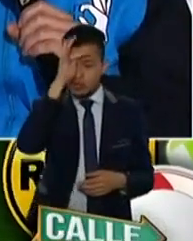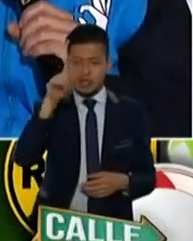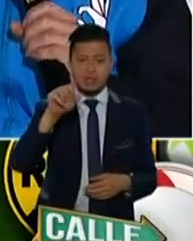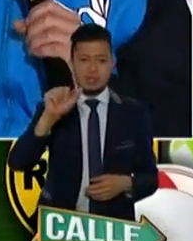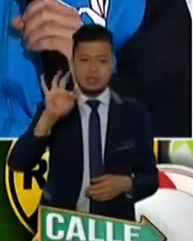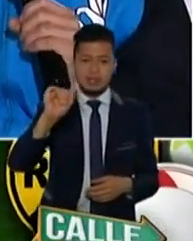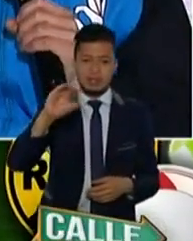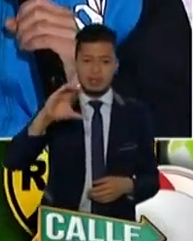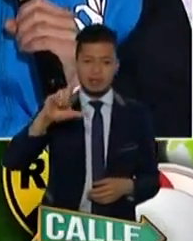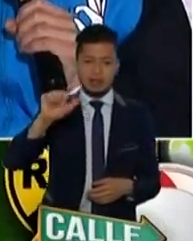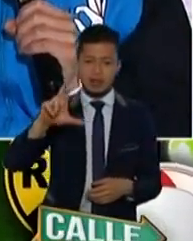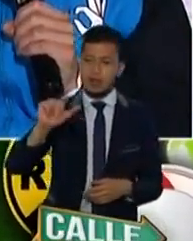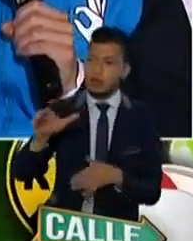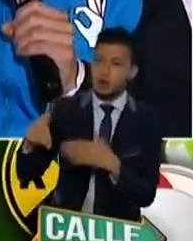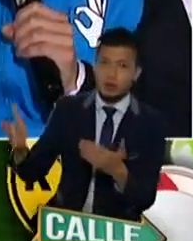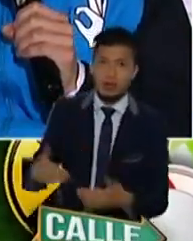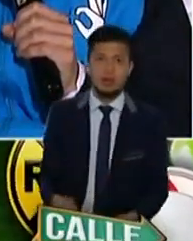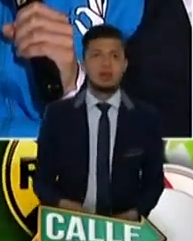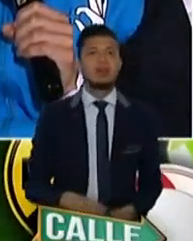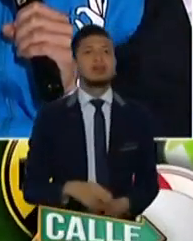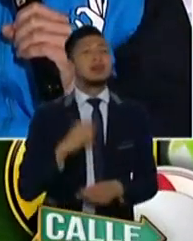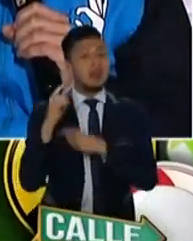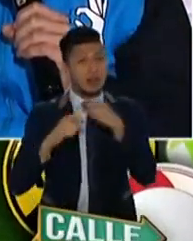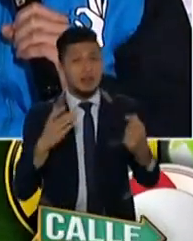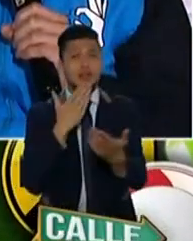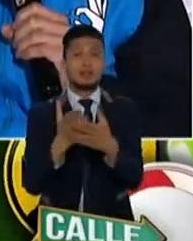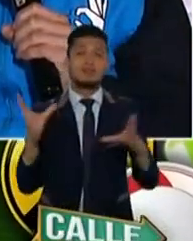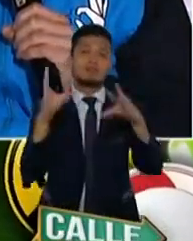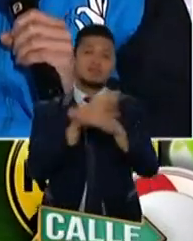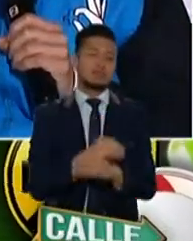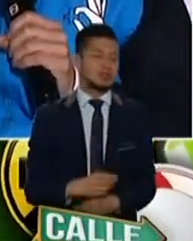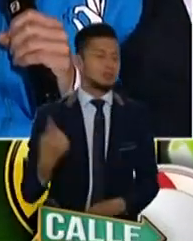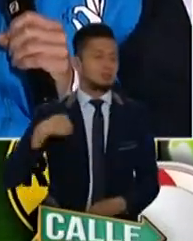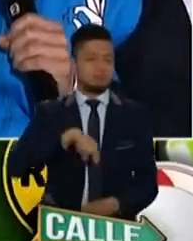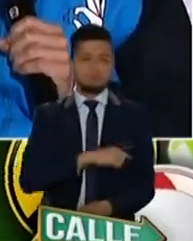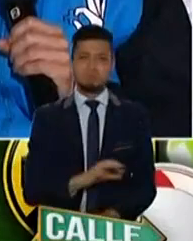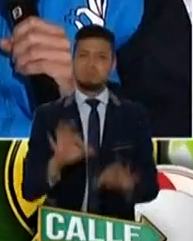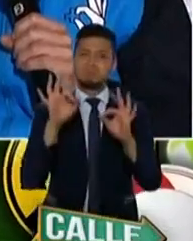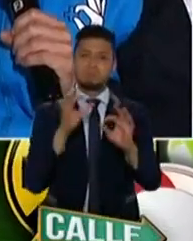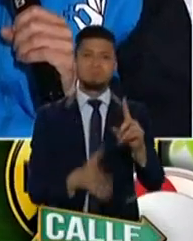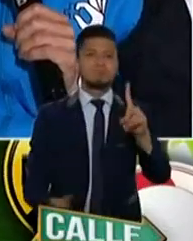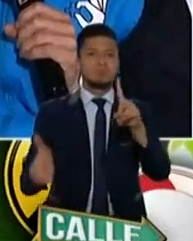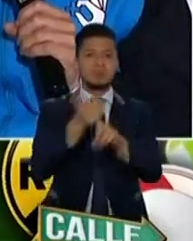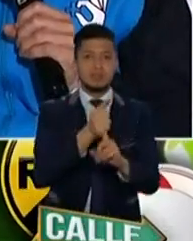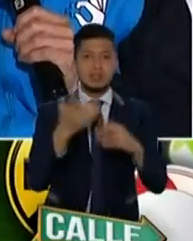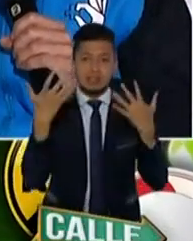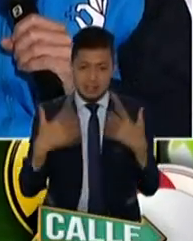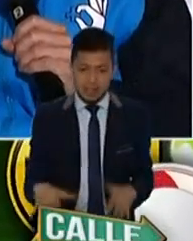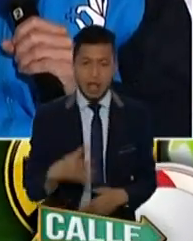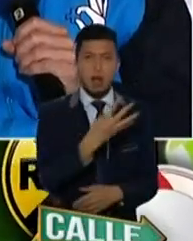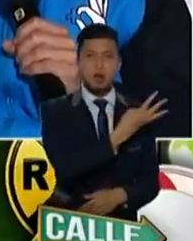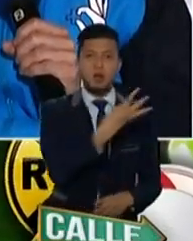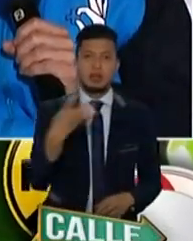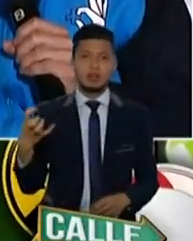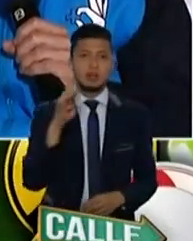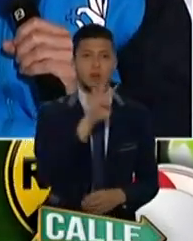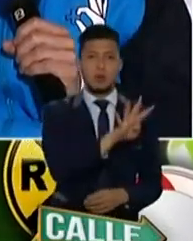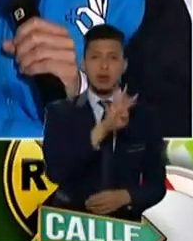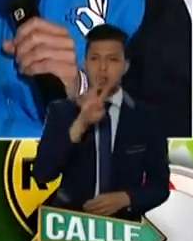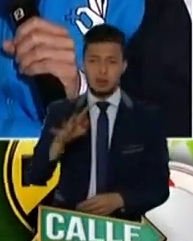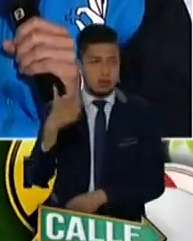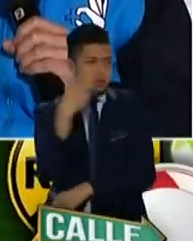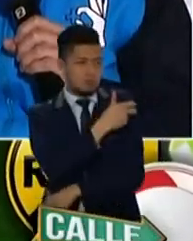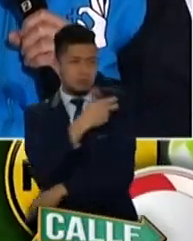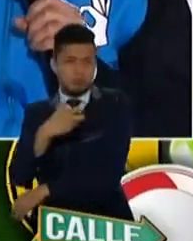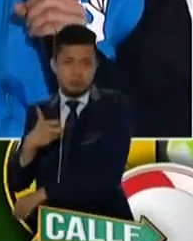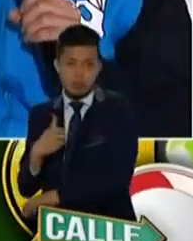Doctora Claudia, muy buenas noches. Nos fue divinamente. Logramos vacunar las 444 dosis